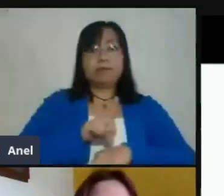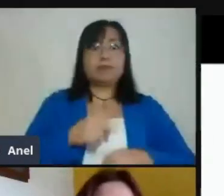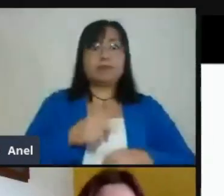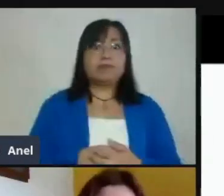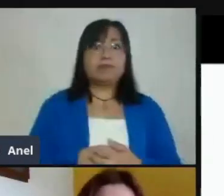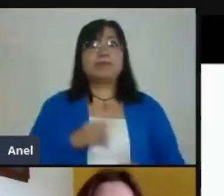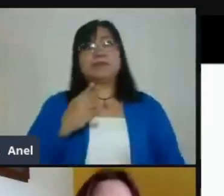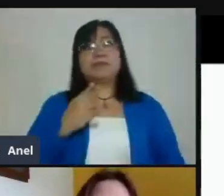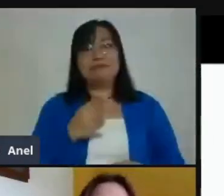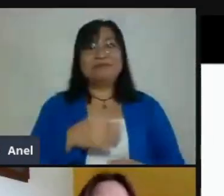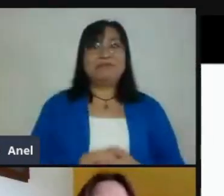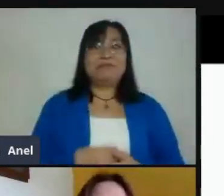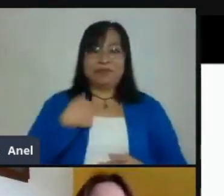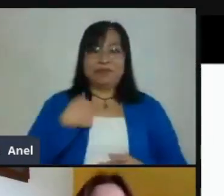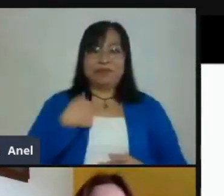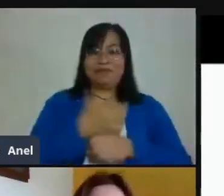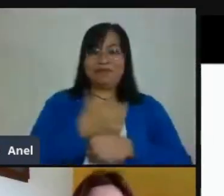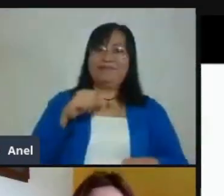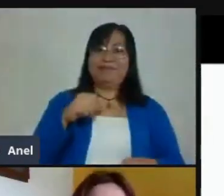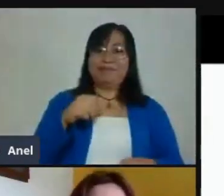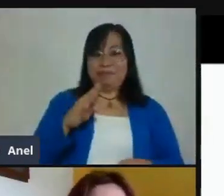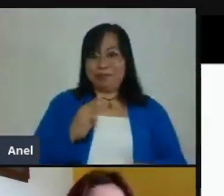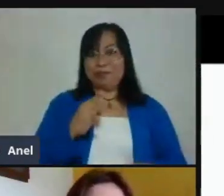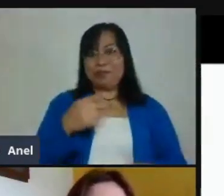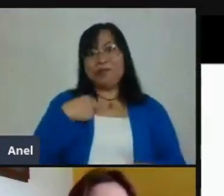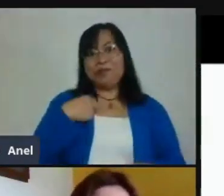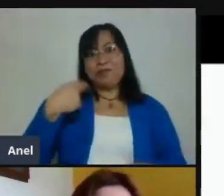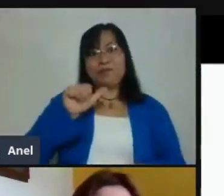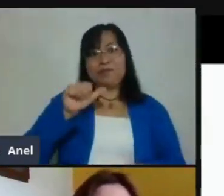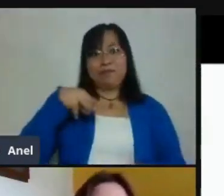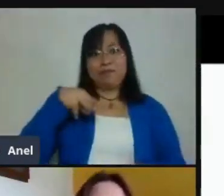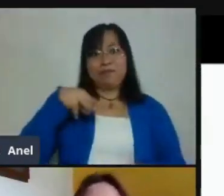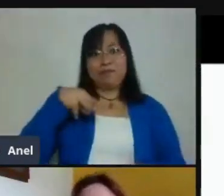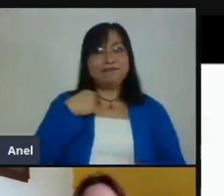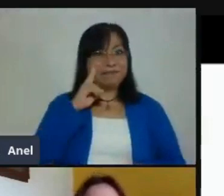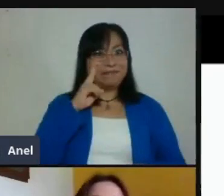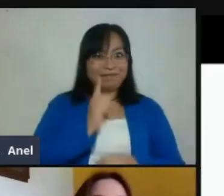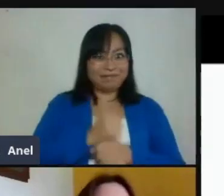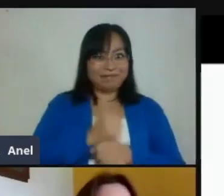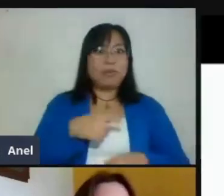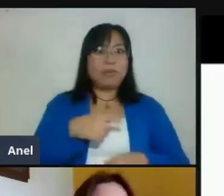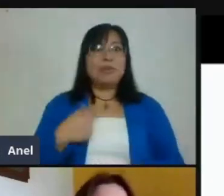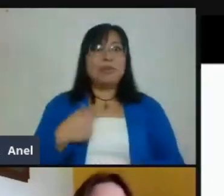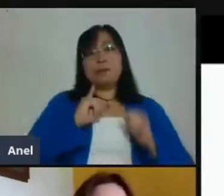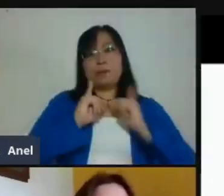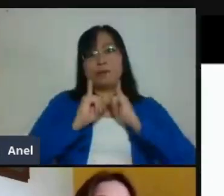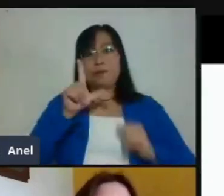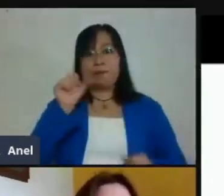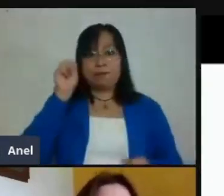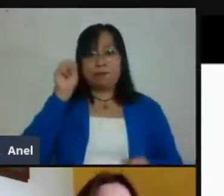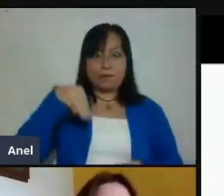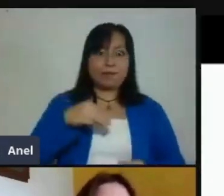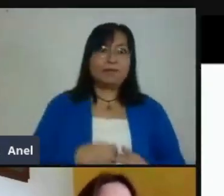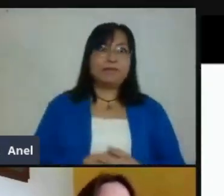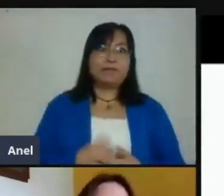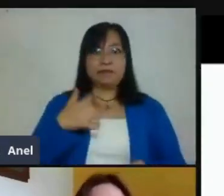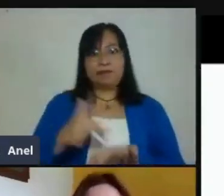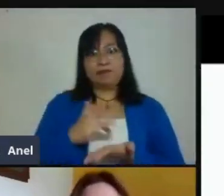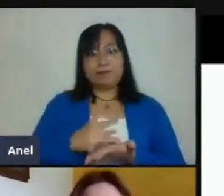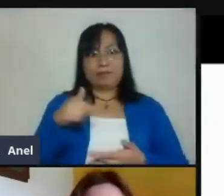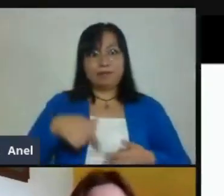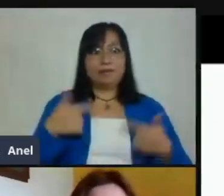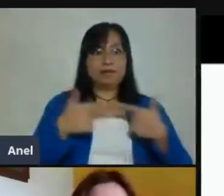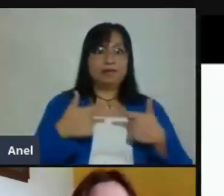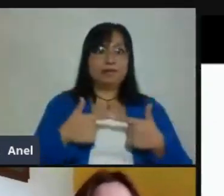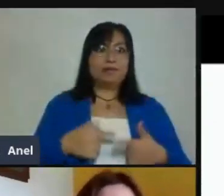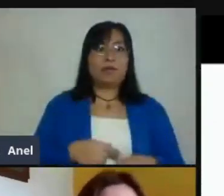episodios anteriores. Anel es intérprete de lengua de señas mexicana y queremos crear un ambiente inclusivo y ella